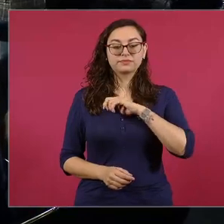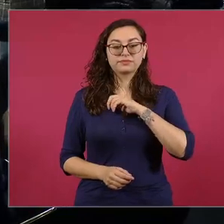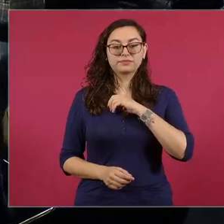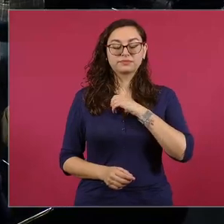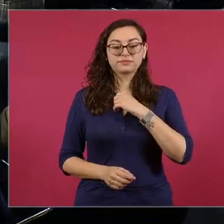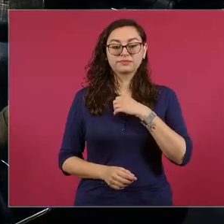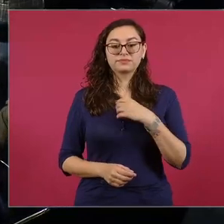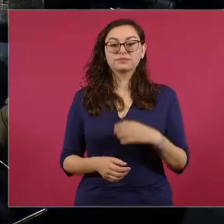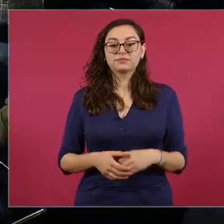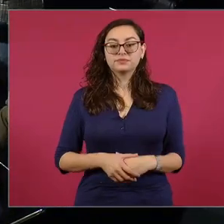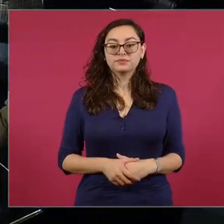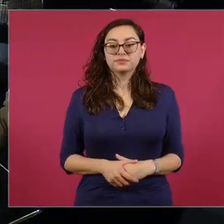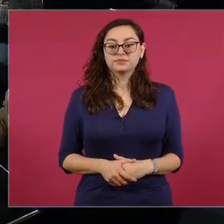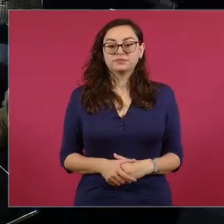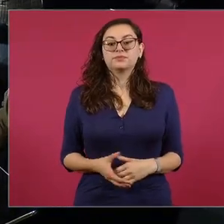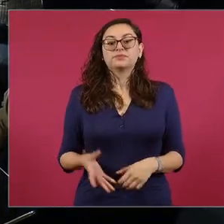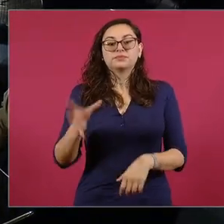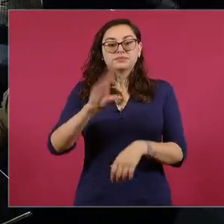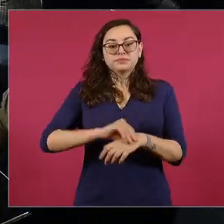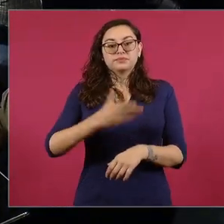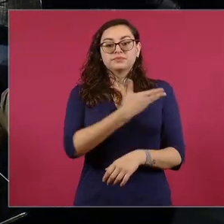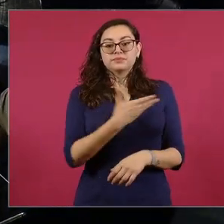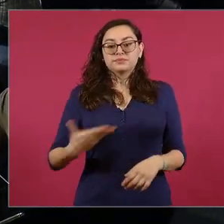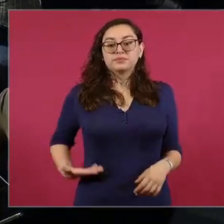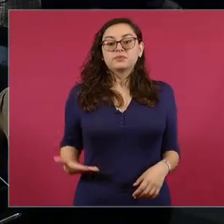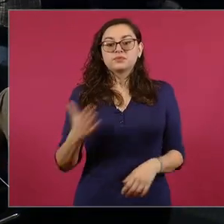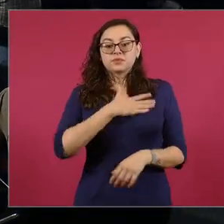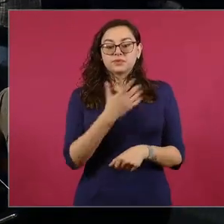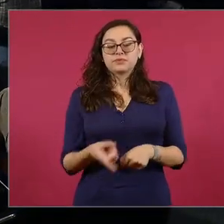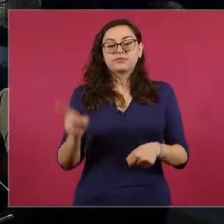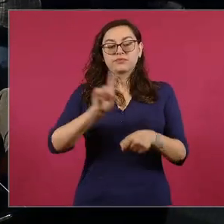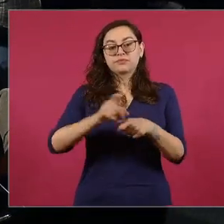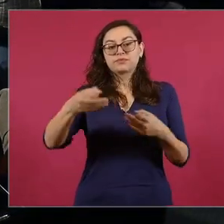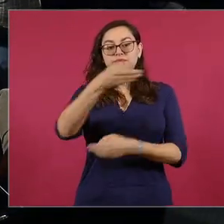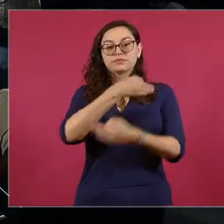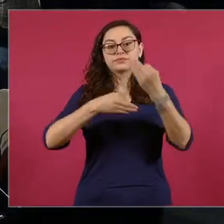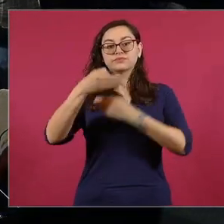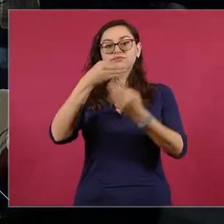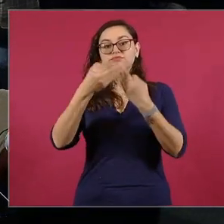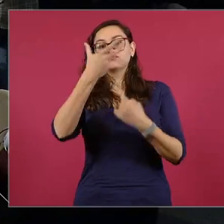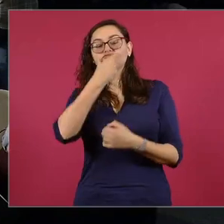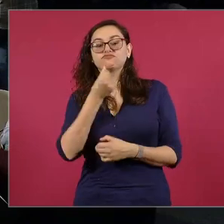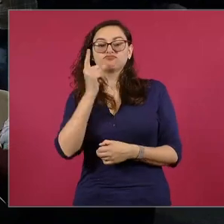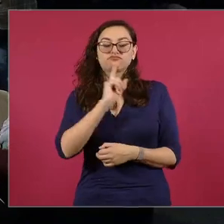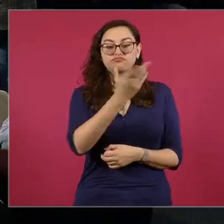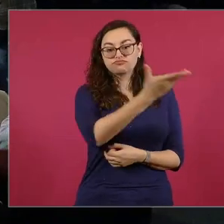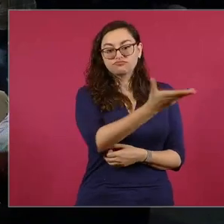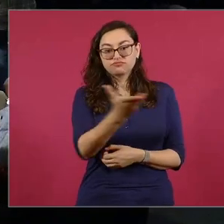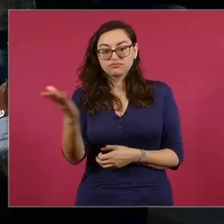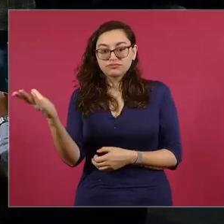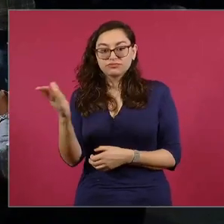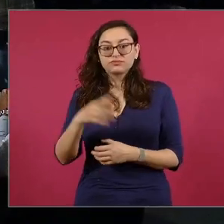Con su permiso, señor presidente. Muy buenos días a todas y todos ustedes. Como